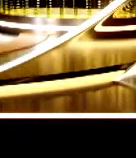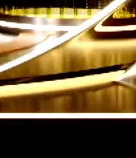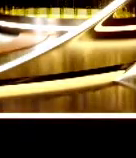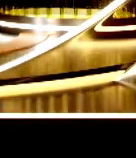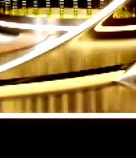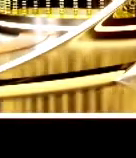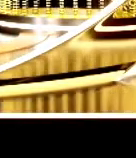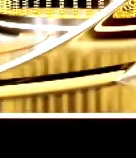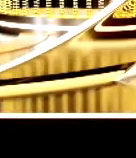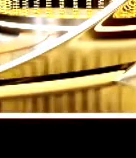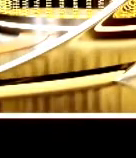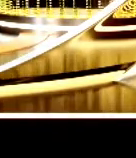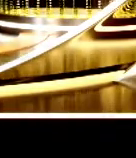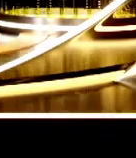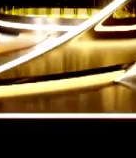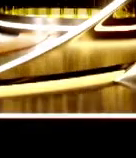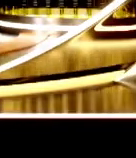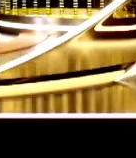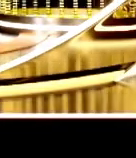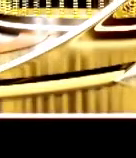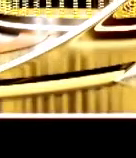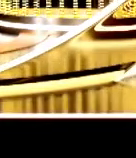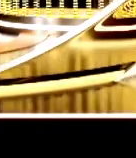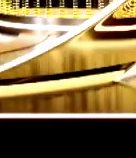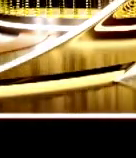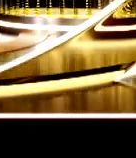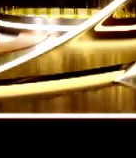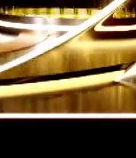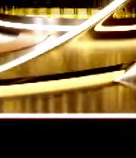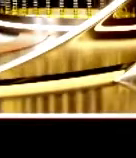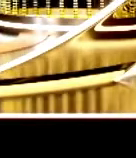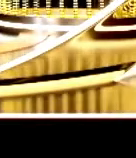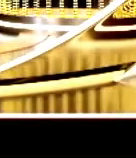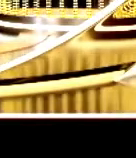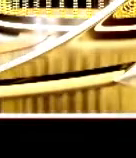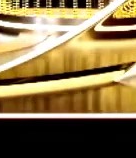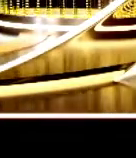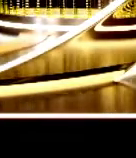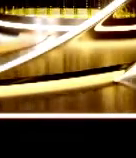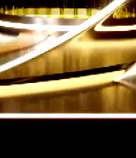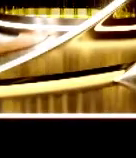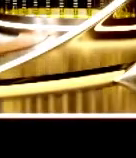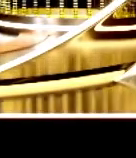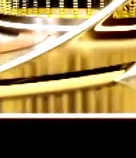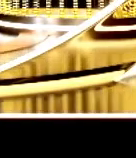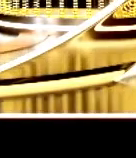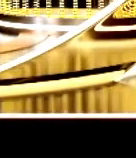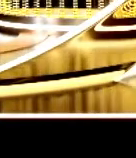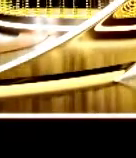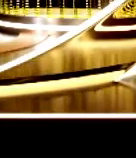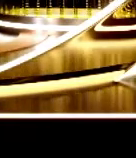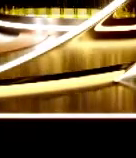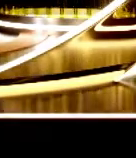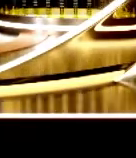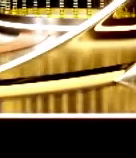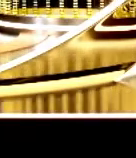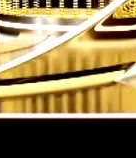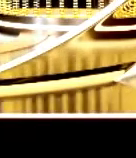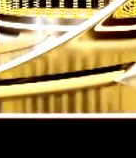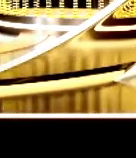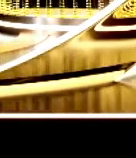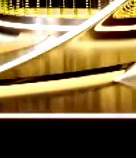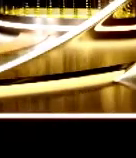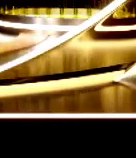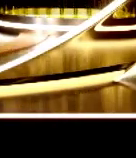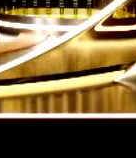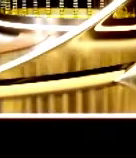responsable. Muchas gracias. Buenas tardes. Mi nombre es Almangelina Ramírez Hinojos. Soy presidenta de la